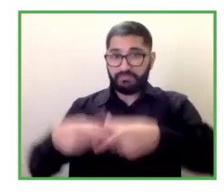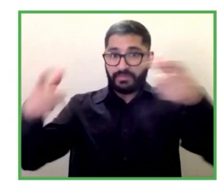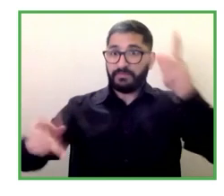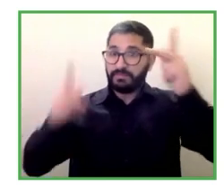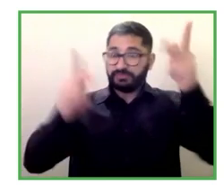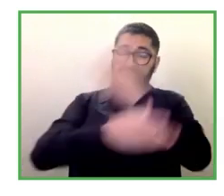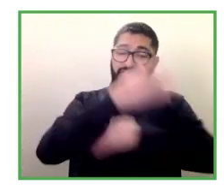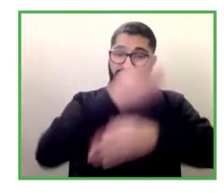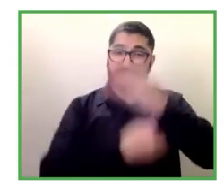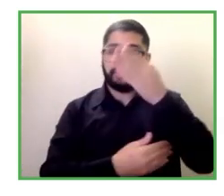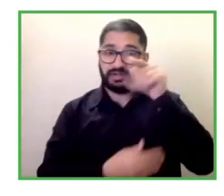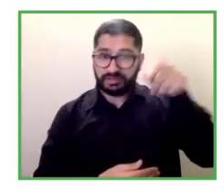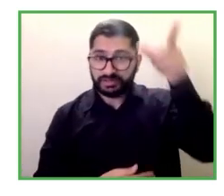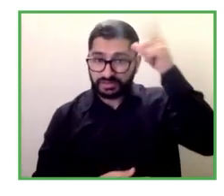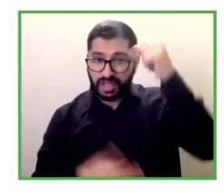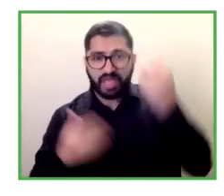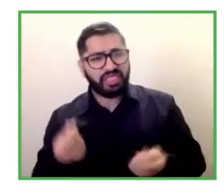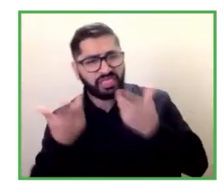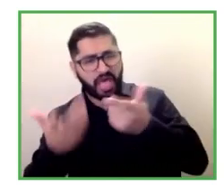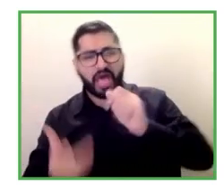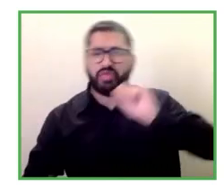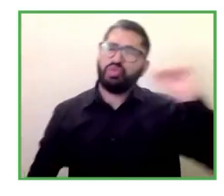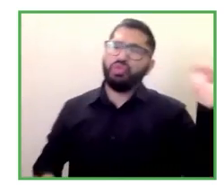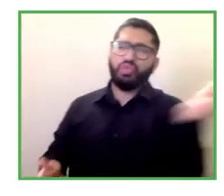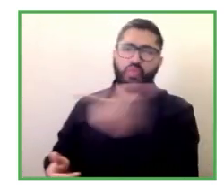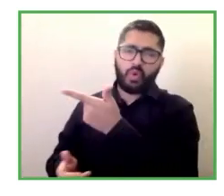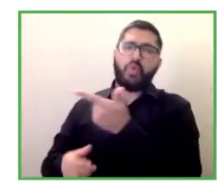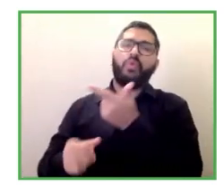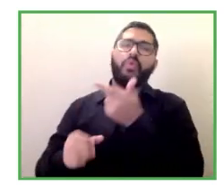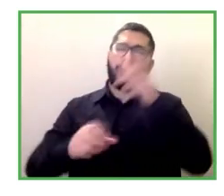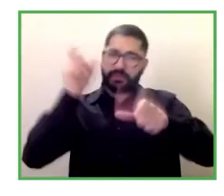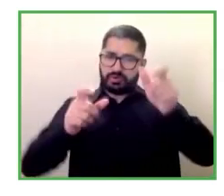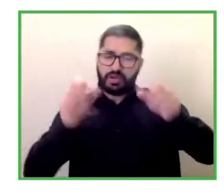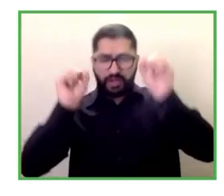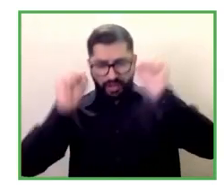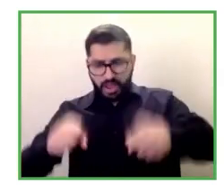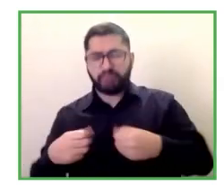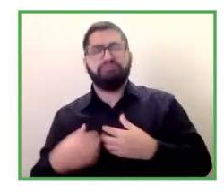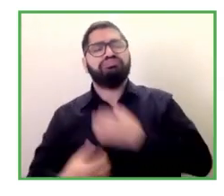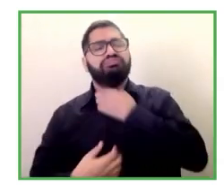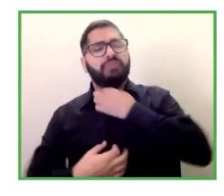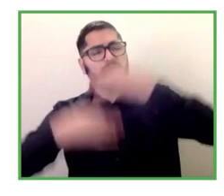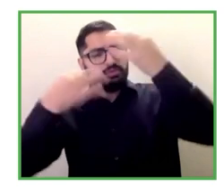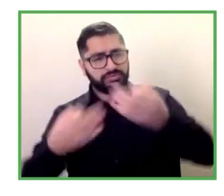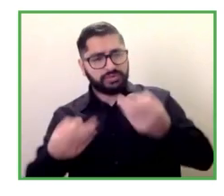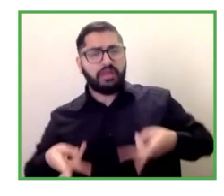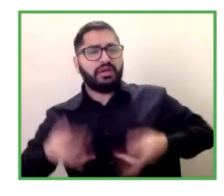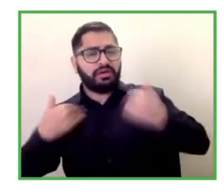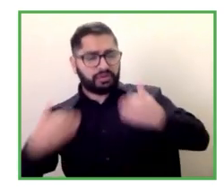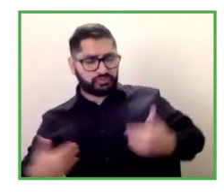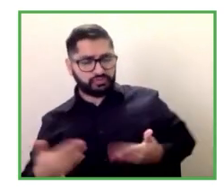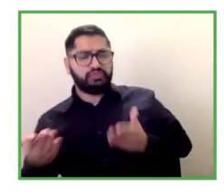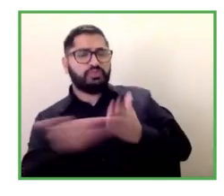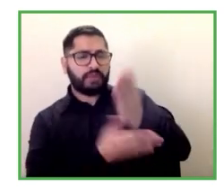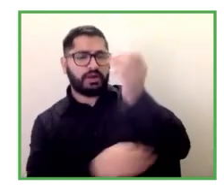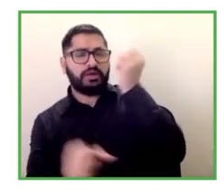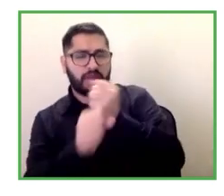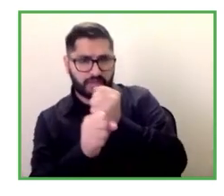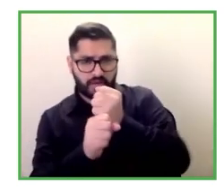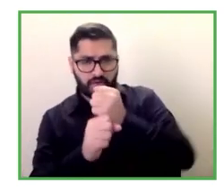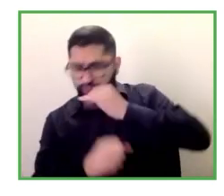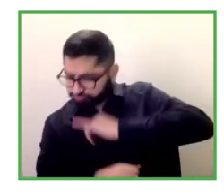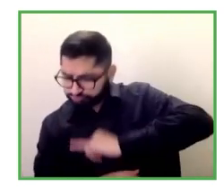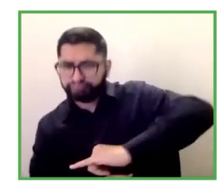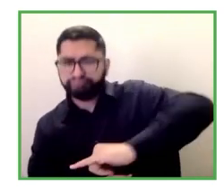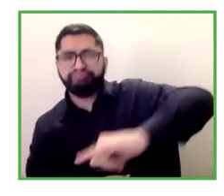oportunidades y garantizarles así el derecho a un empleo estable y digno como es en la función pública